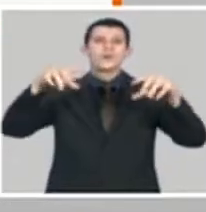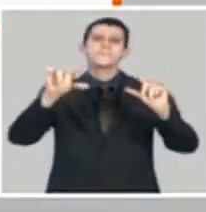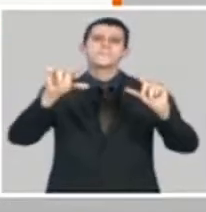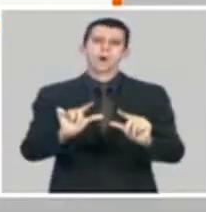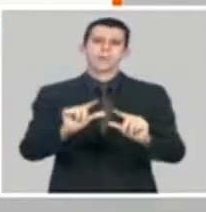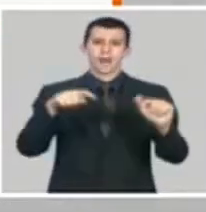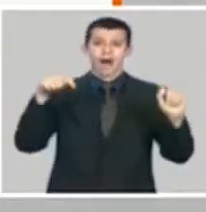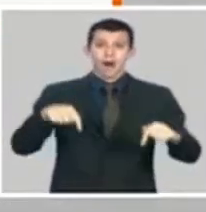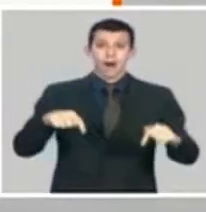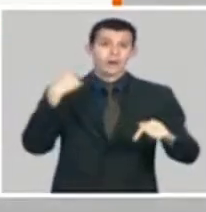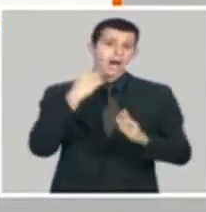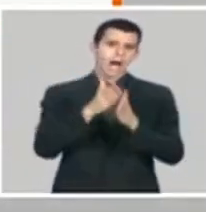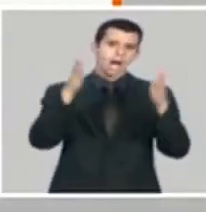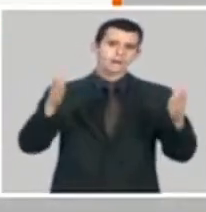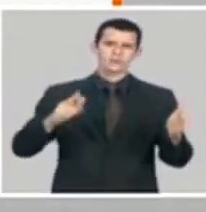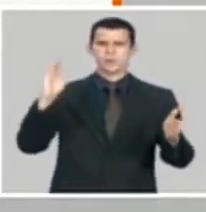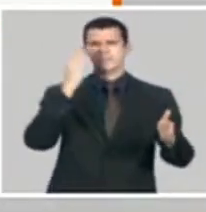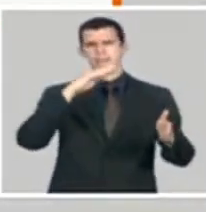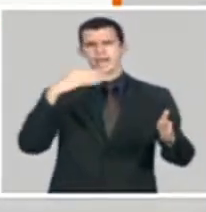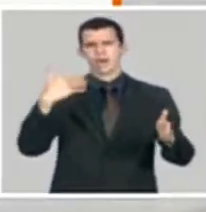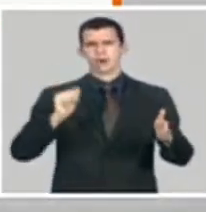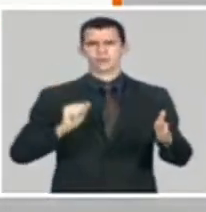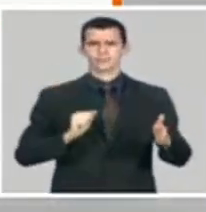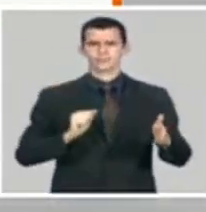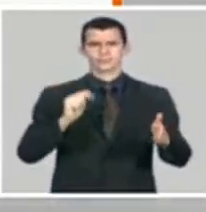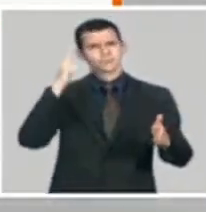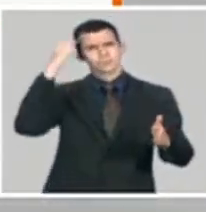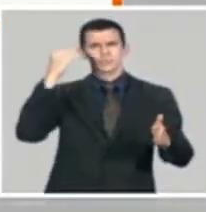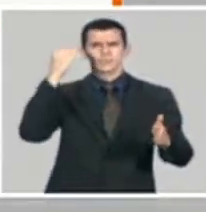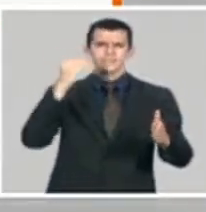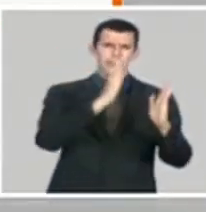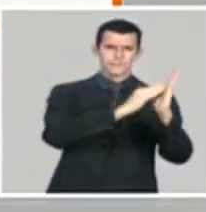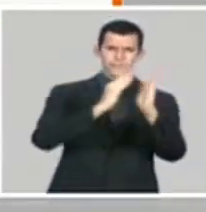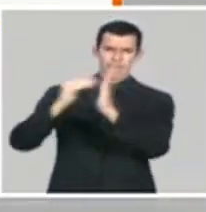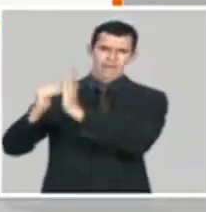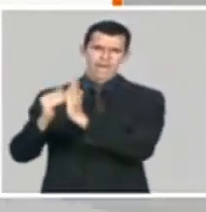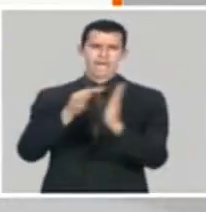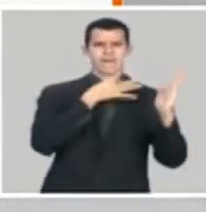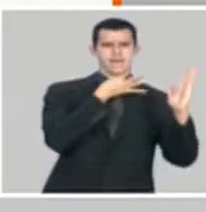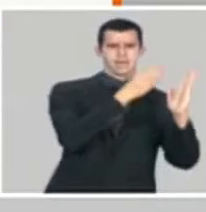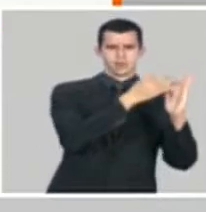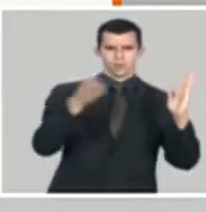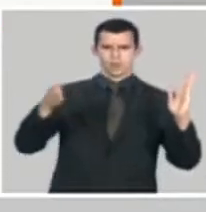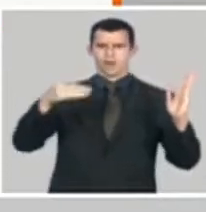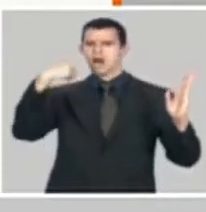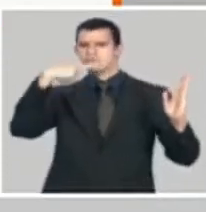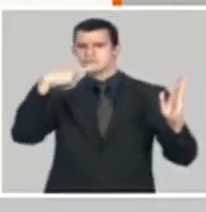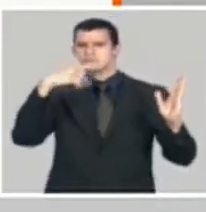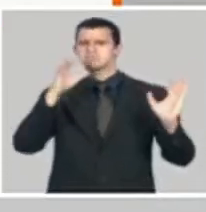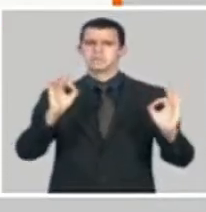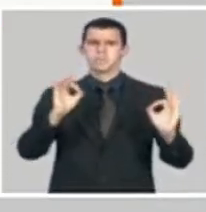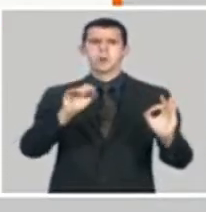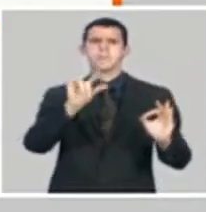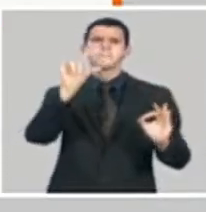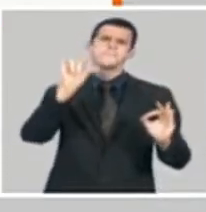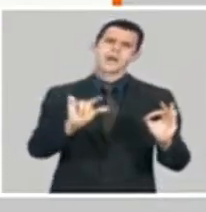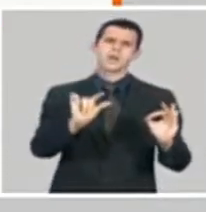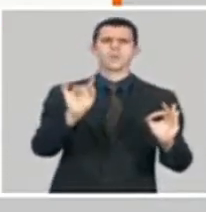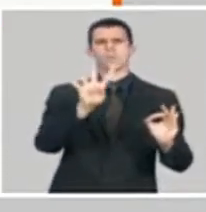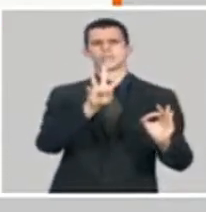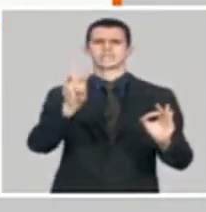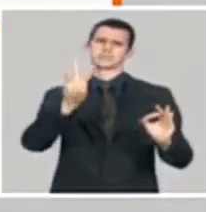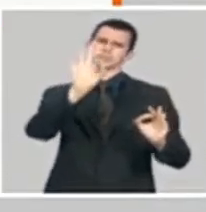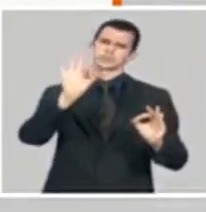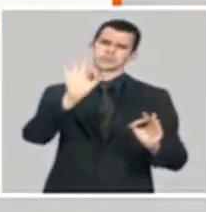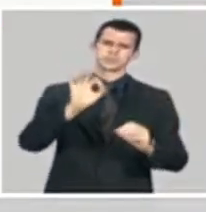% de la media. Y si cogemos de enero a abril, ha llovido el 43% de la media. Y como tú decías, todavía